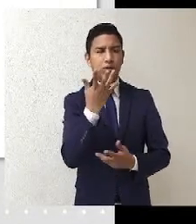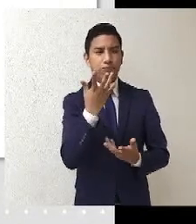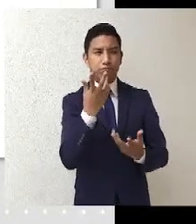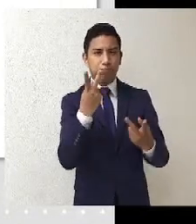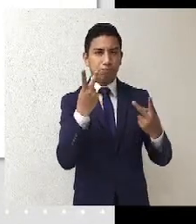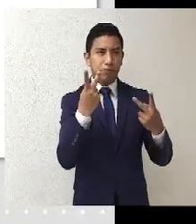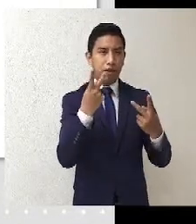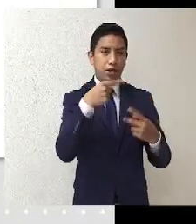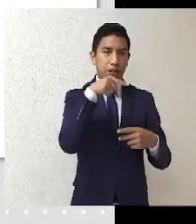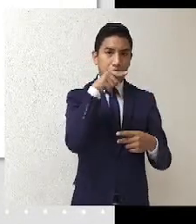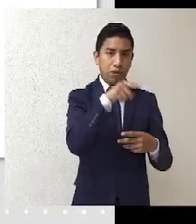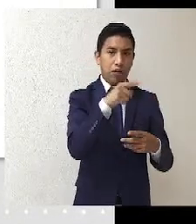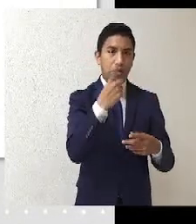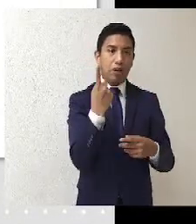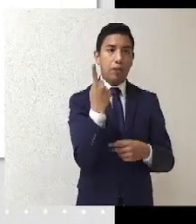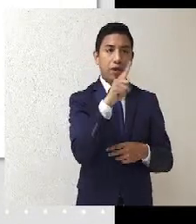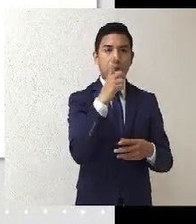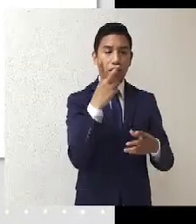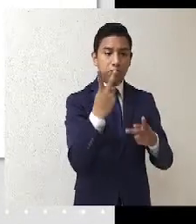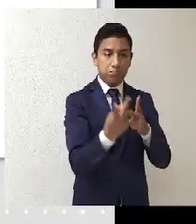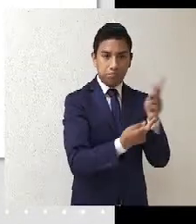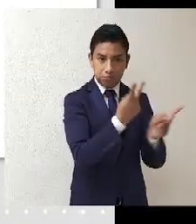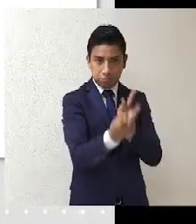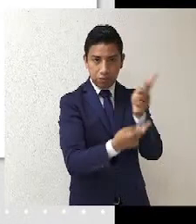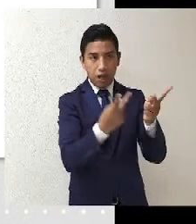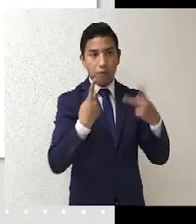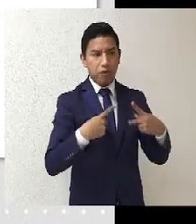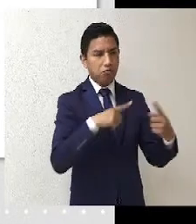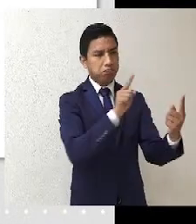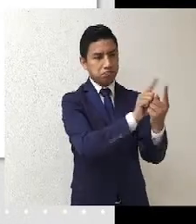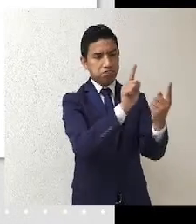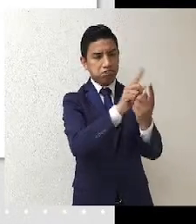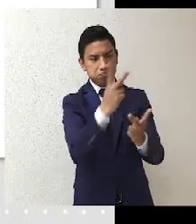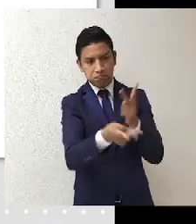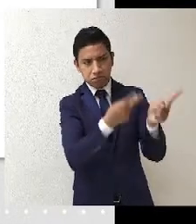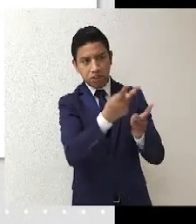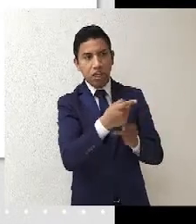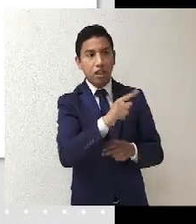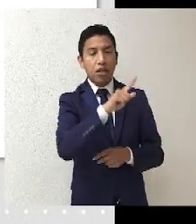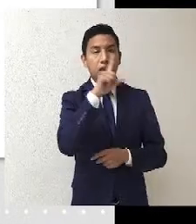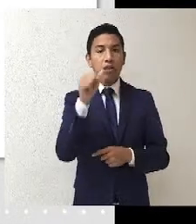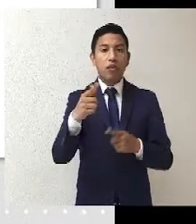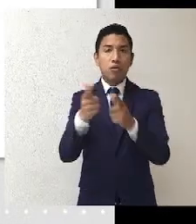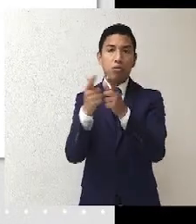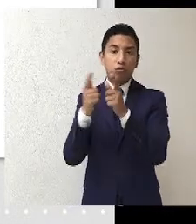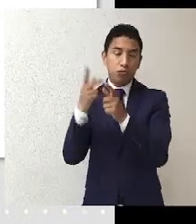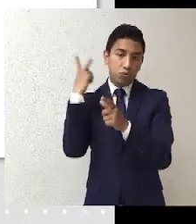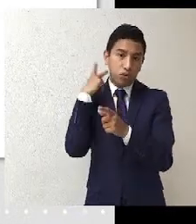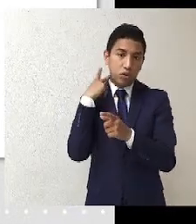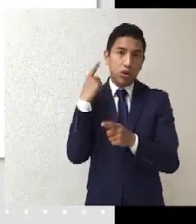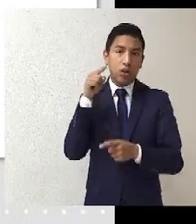al partido, a los órganos competentes del partido, que contestara respecto de sus solicitudes.